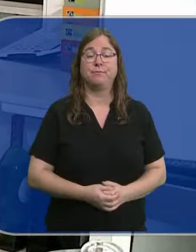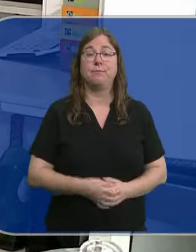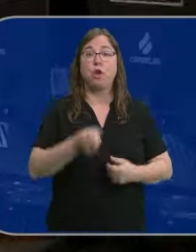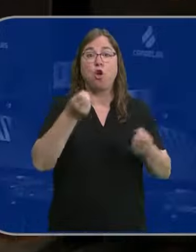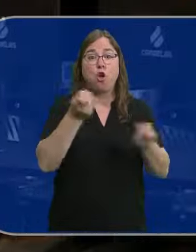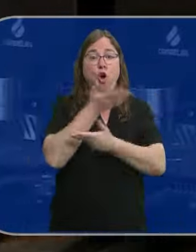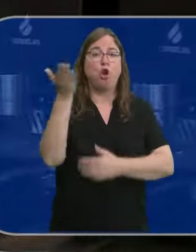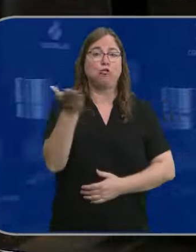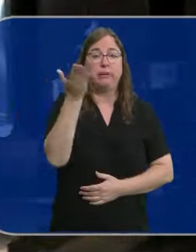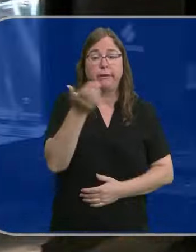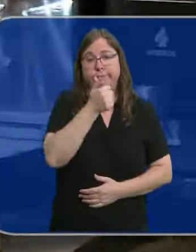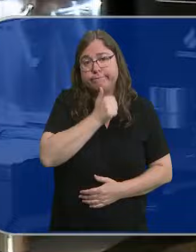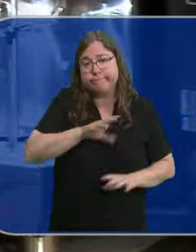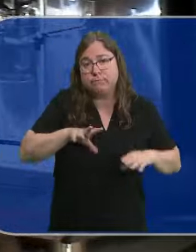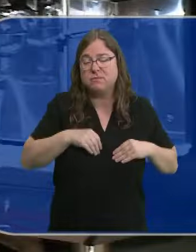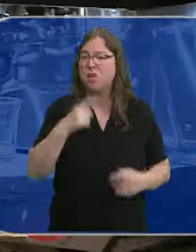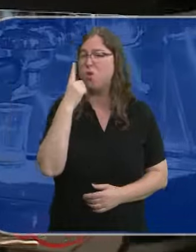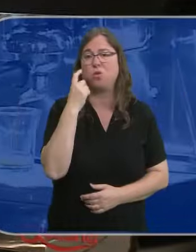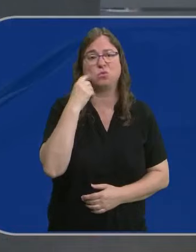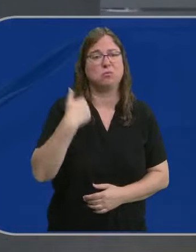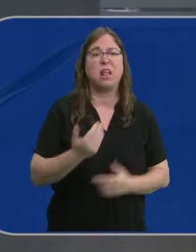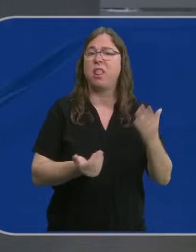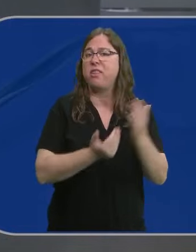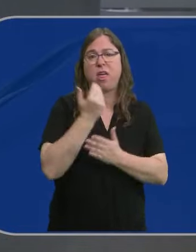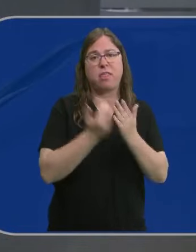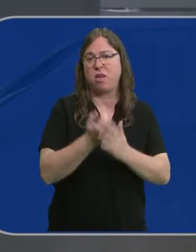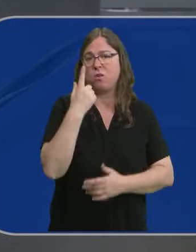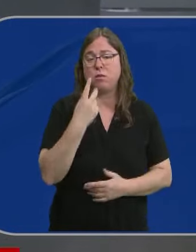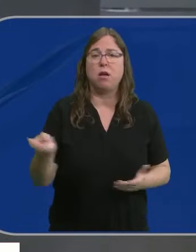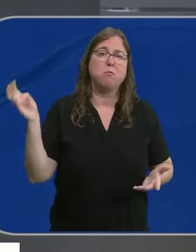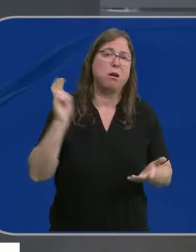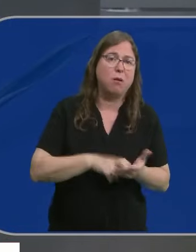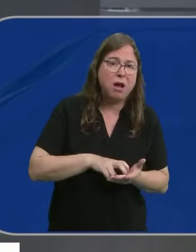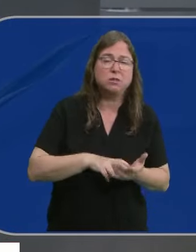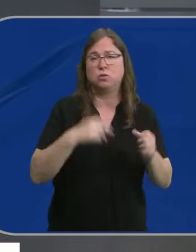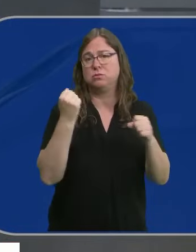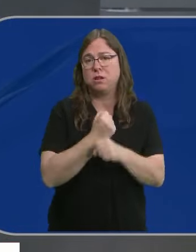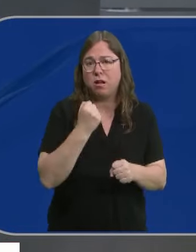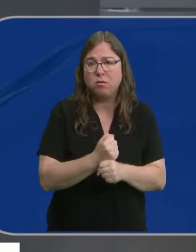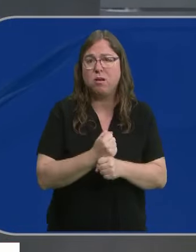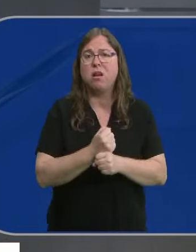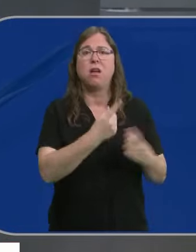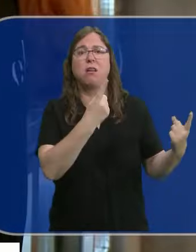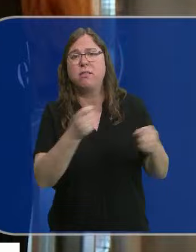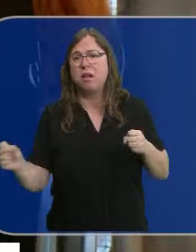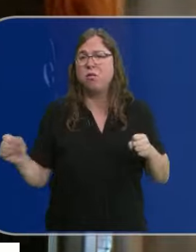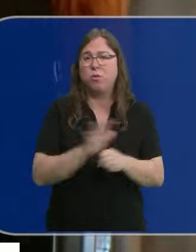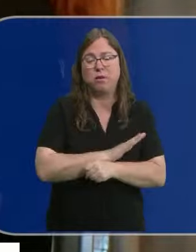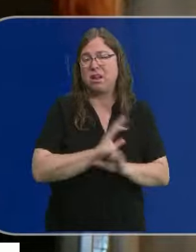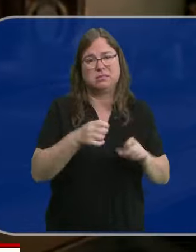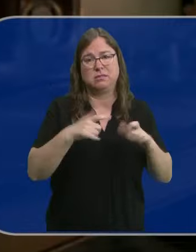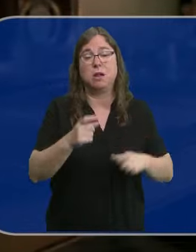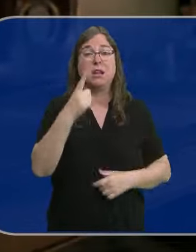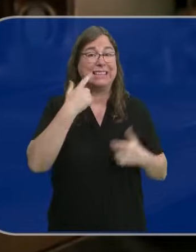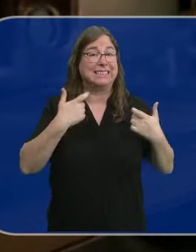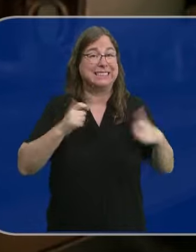La hostelería se resigna. Ya estamos acostumbrados, yo creo que es el día a día, levantarnos, trabajar, ver las necesidades. Es uno de